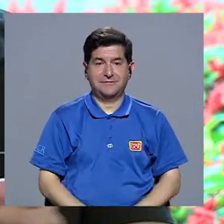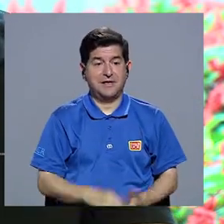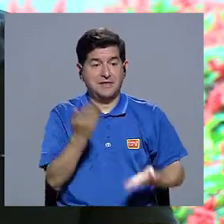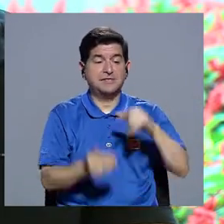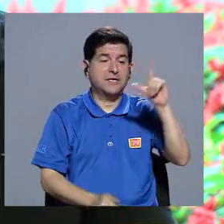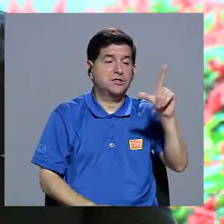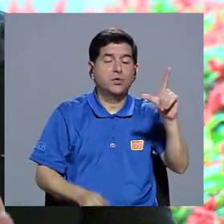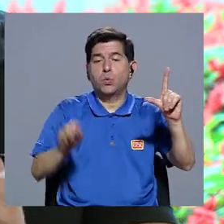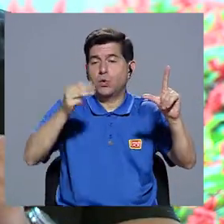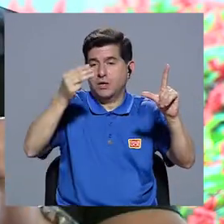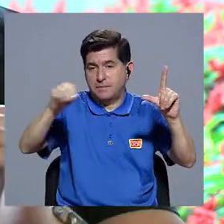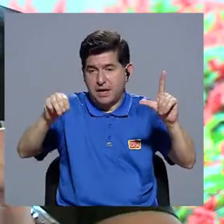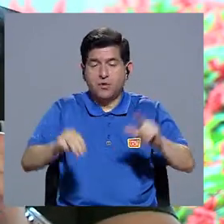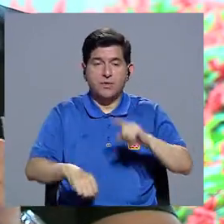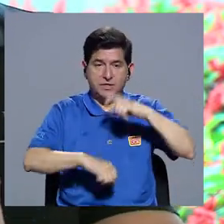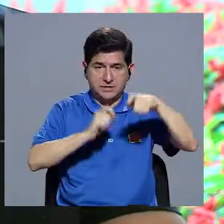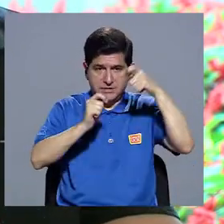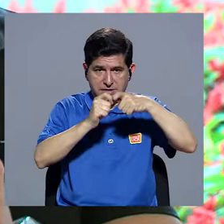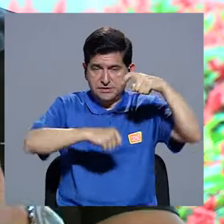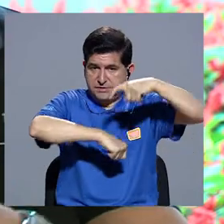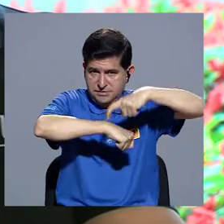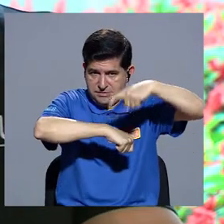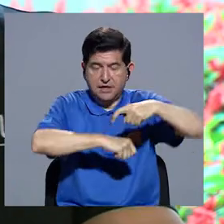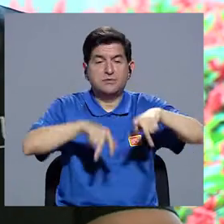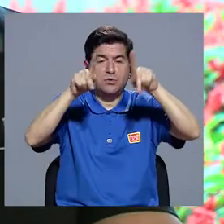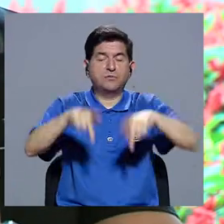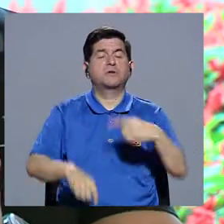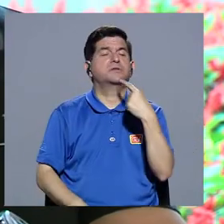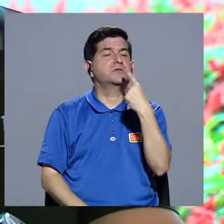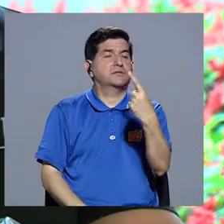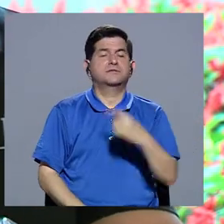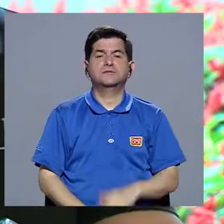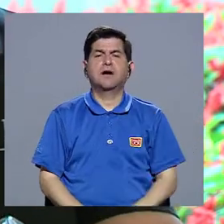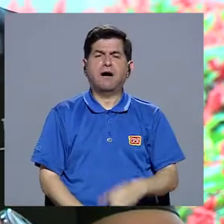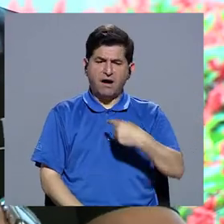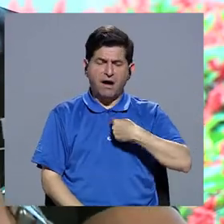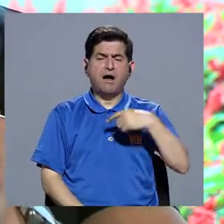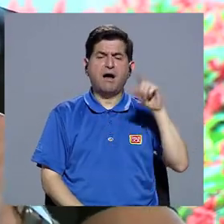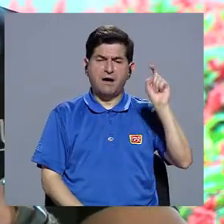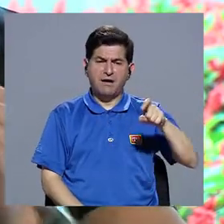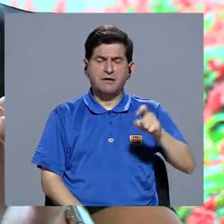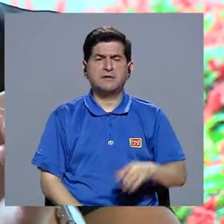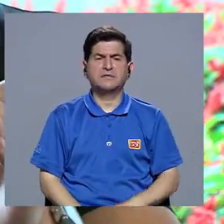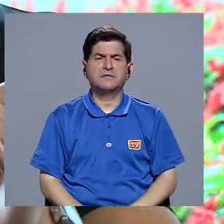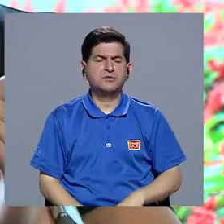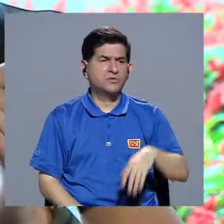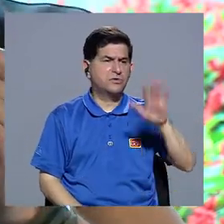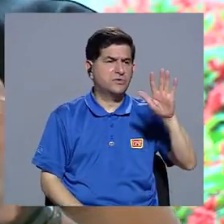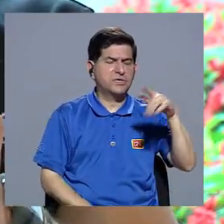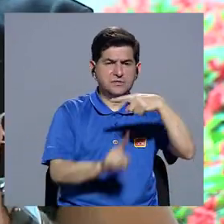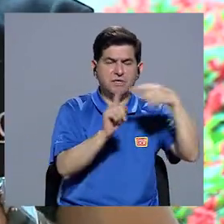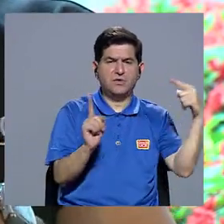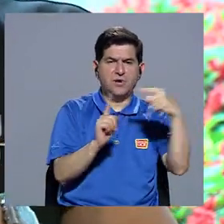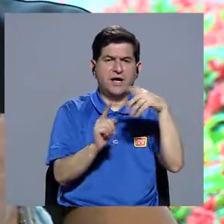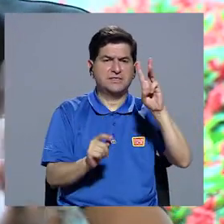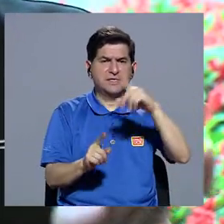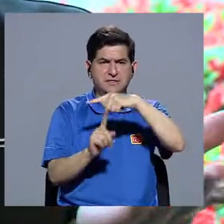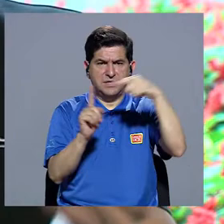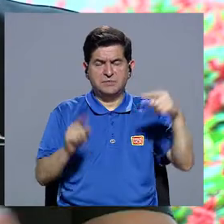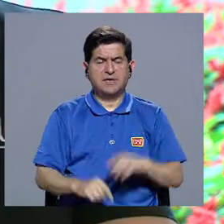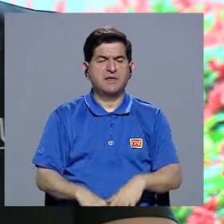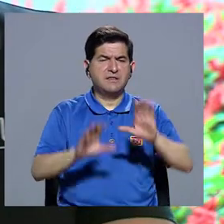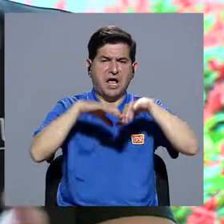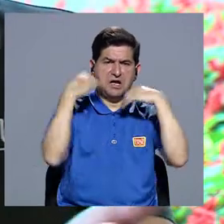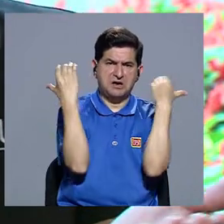se da lunes y miércoles a X hora, entonces ya la persona dice, mira, tengo espacio de cinco y media a seis y media para hacer una